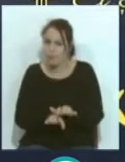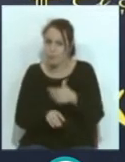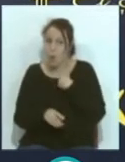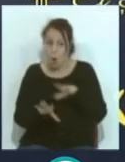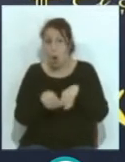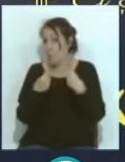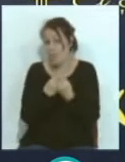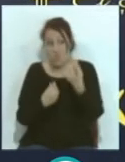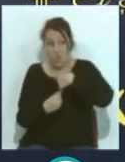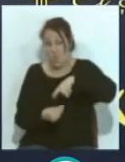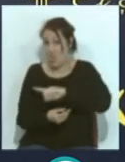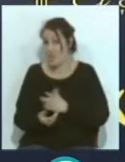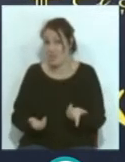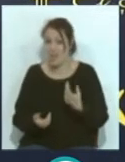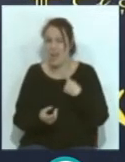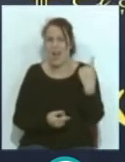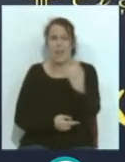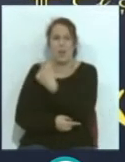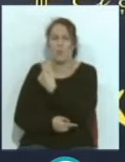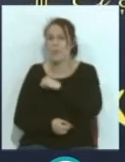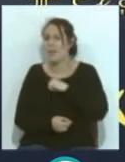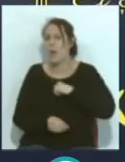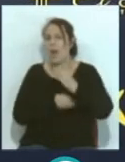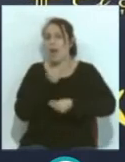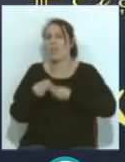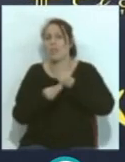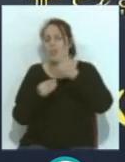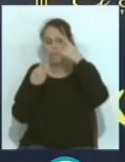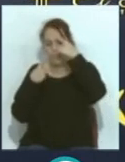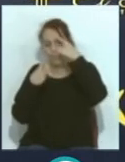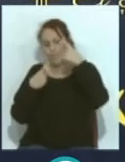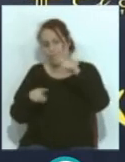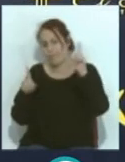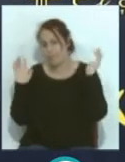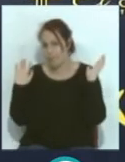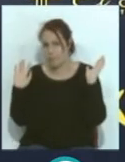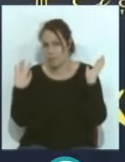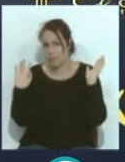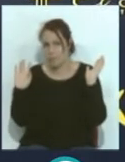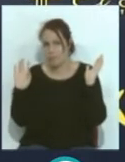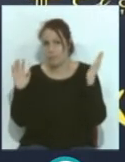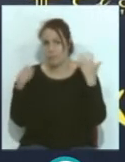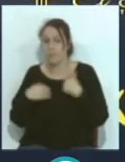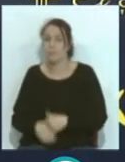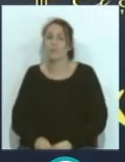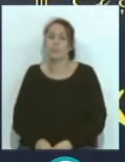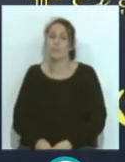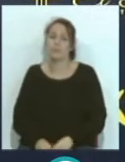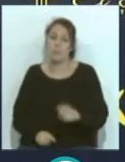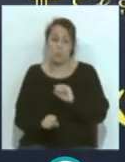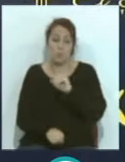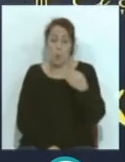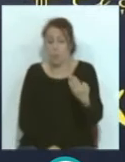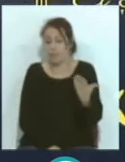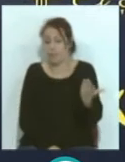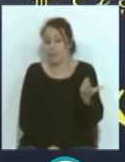ellos. Luego lo que haya querido hacer cada uno a nivel particular, pues ya es cosa suya y los clubes,